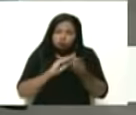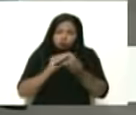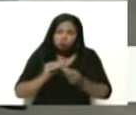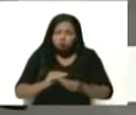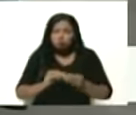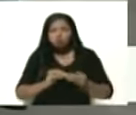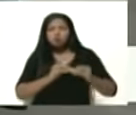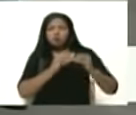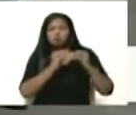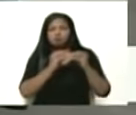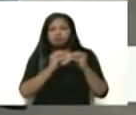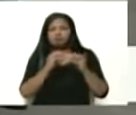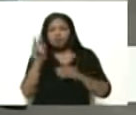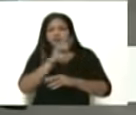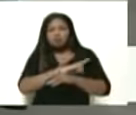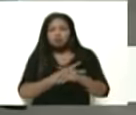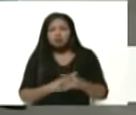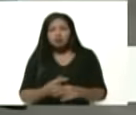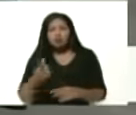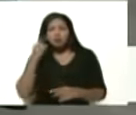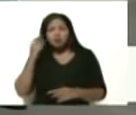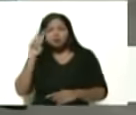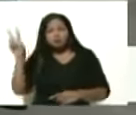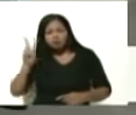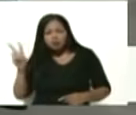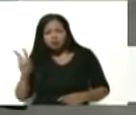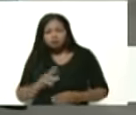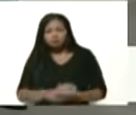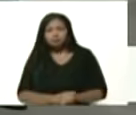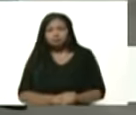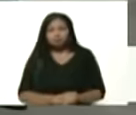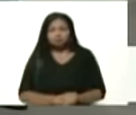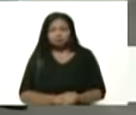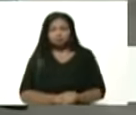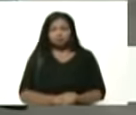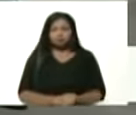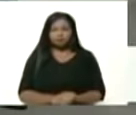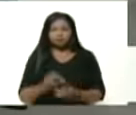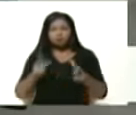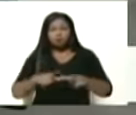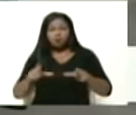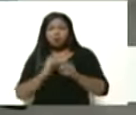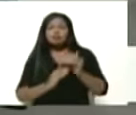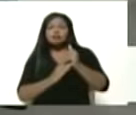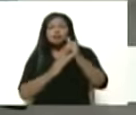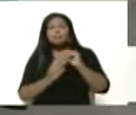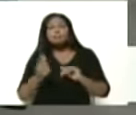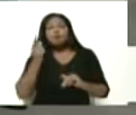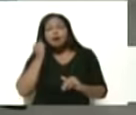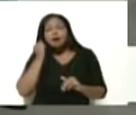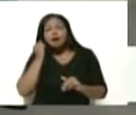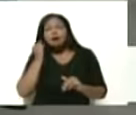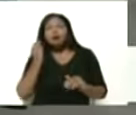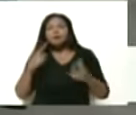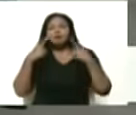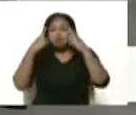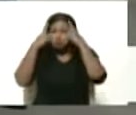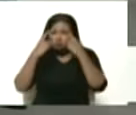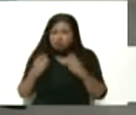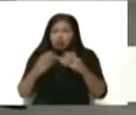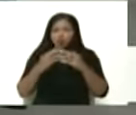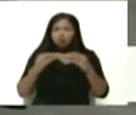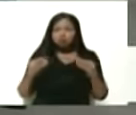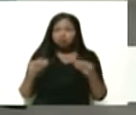fuerzas patrióticas de la mujer venezolana. Esta planta la dirigen mujeres profesionales